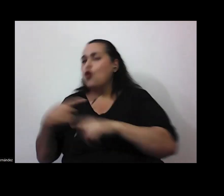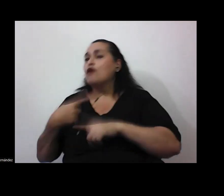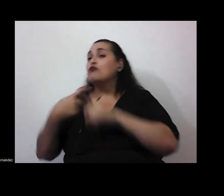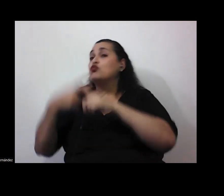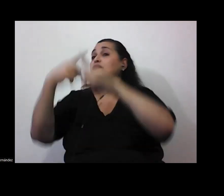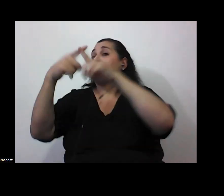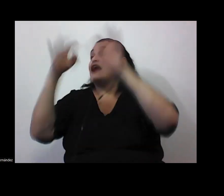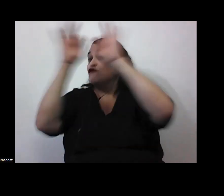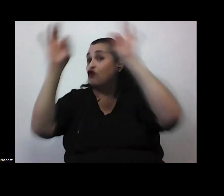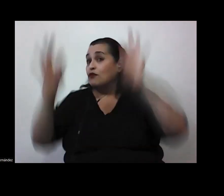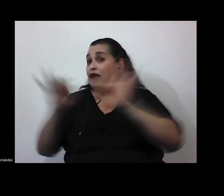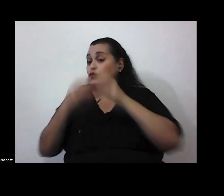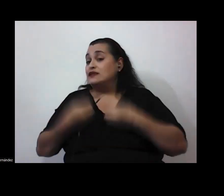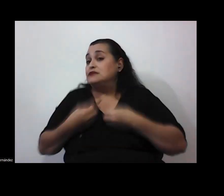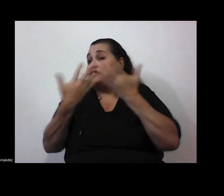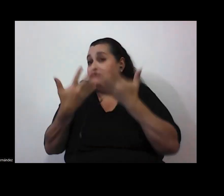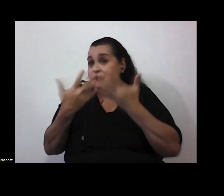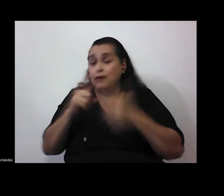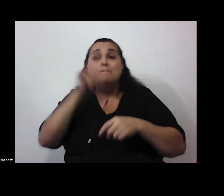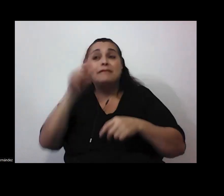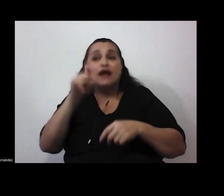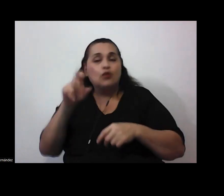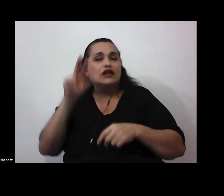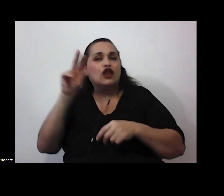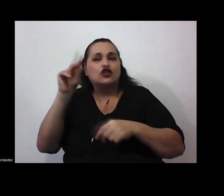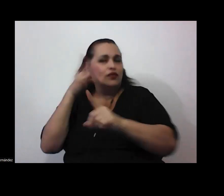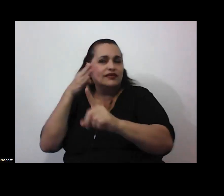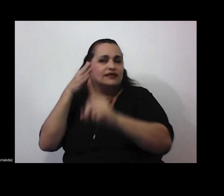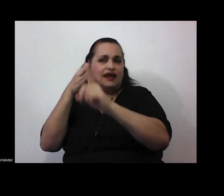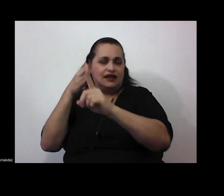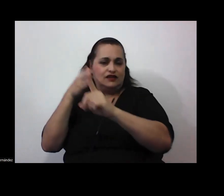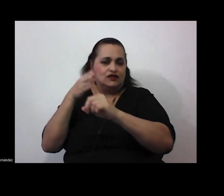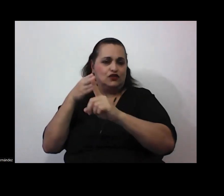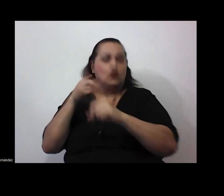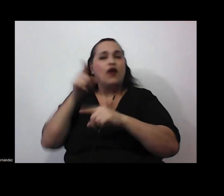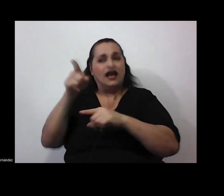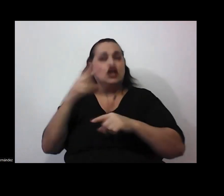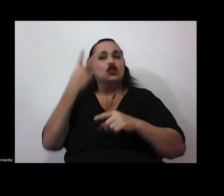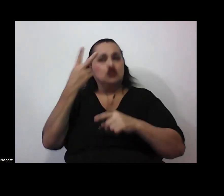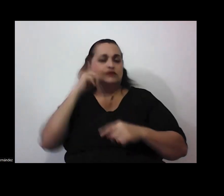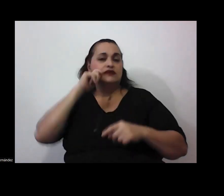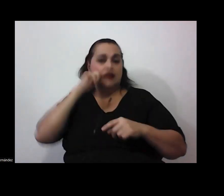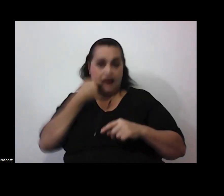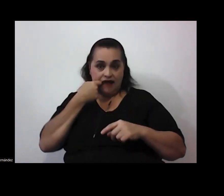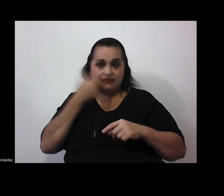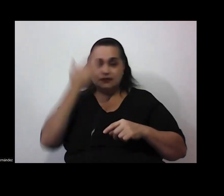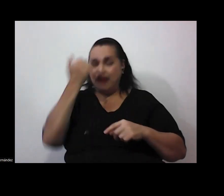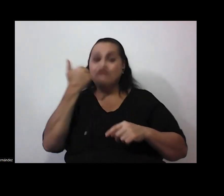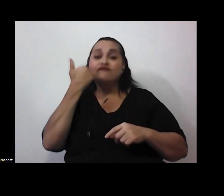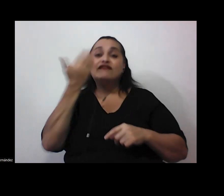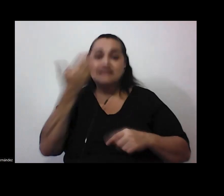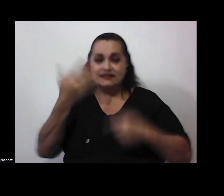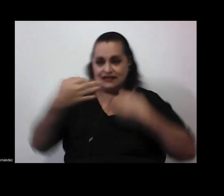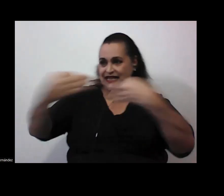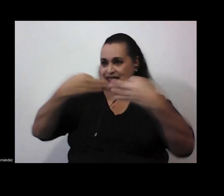y preguntar de modos indirectos ¿sí? esas son dos son como dos dos claves para facilitar la explicitación de las